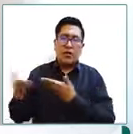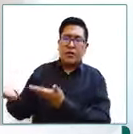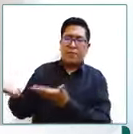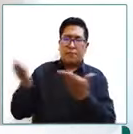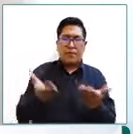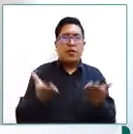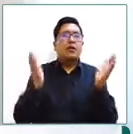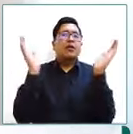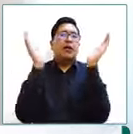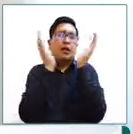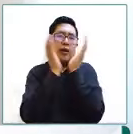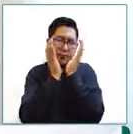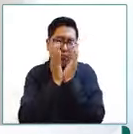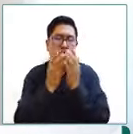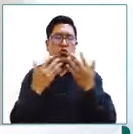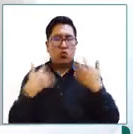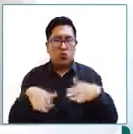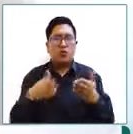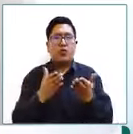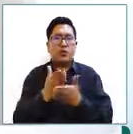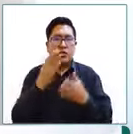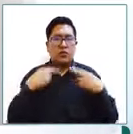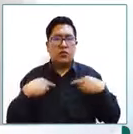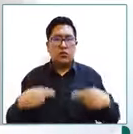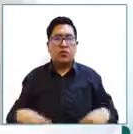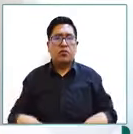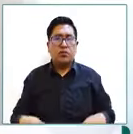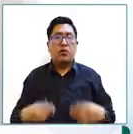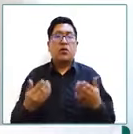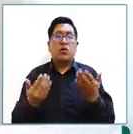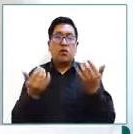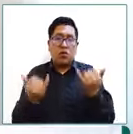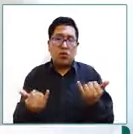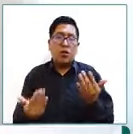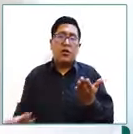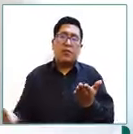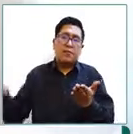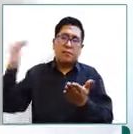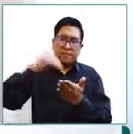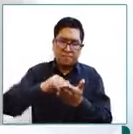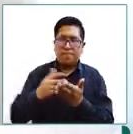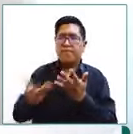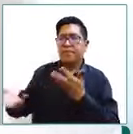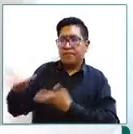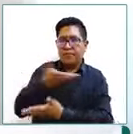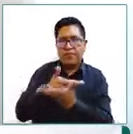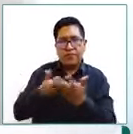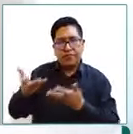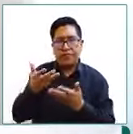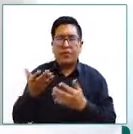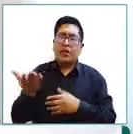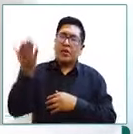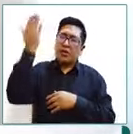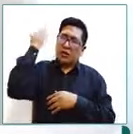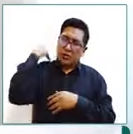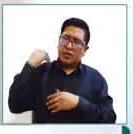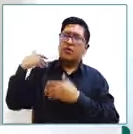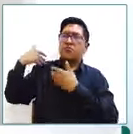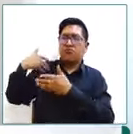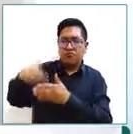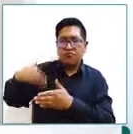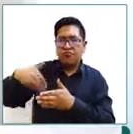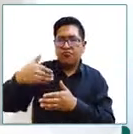Casa de los Derechos Humanos una vez más hemos estado compartiendo con él en unas anteriores oportunidades